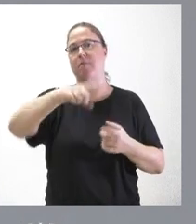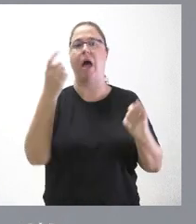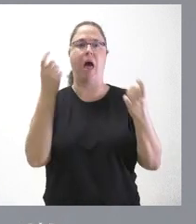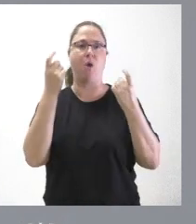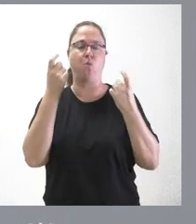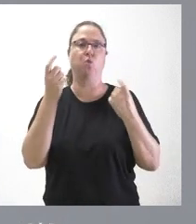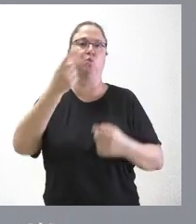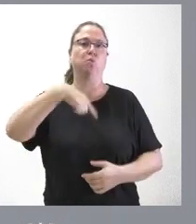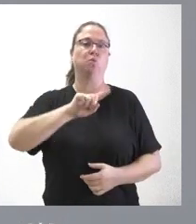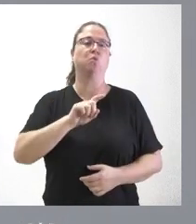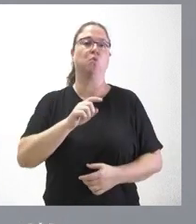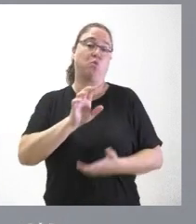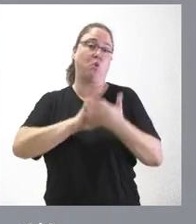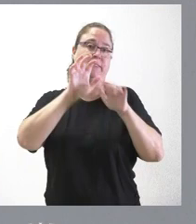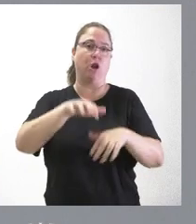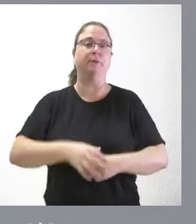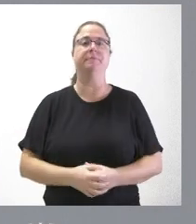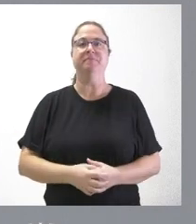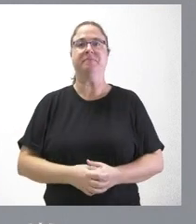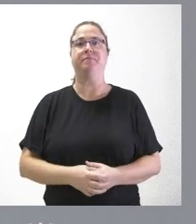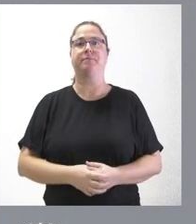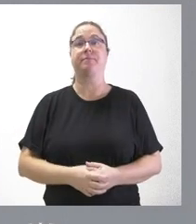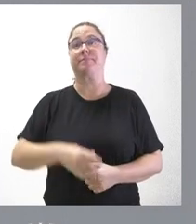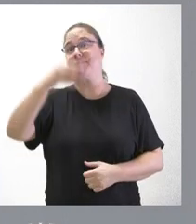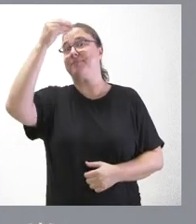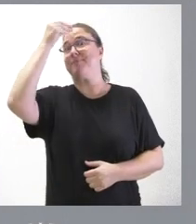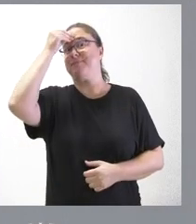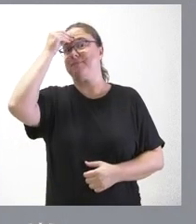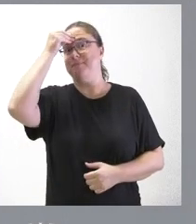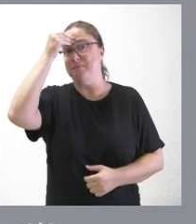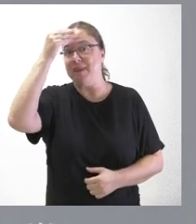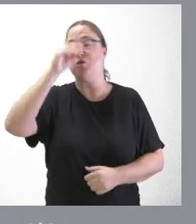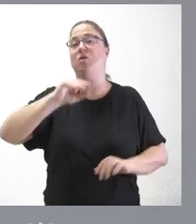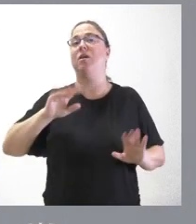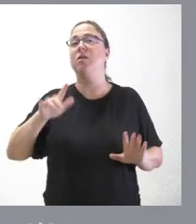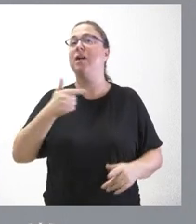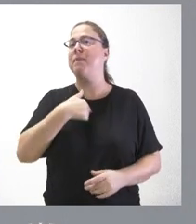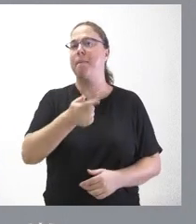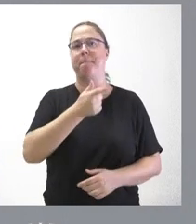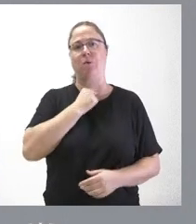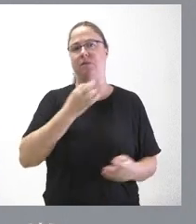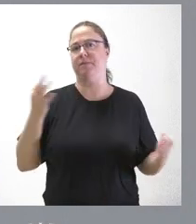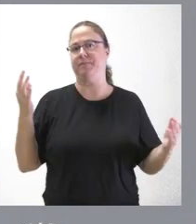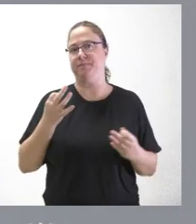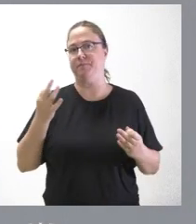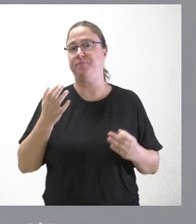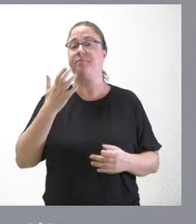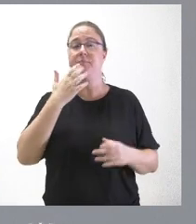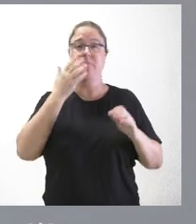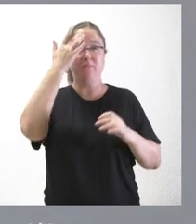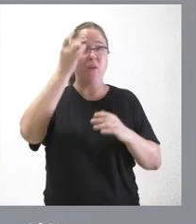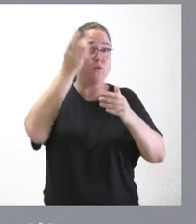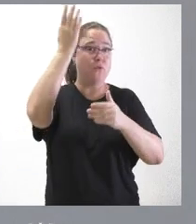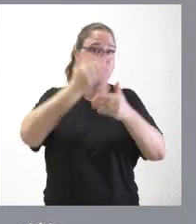alumnos de nuestra comunidad autónoma. Sigo pensando que, más allá de este hecho, lo que nos gustaría, lógicamente, es que cualquier iniciativa para el